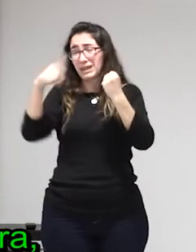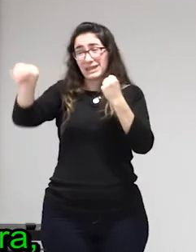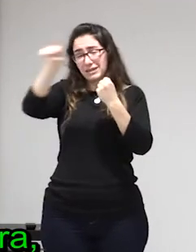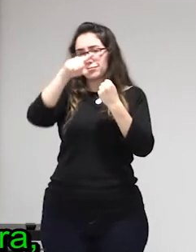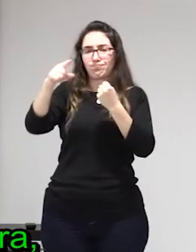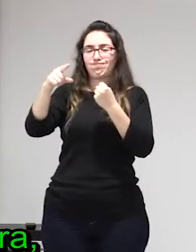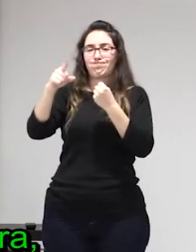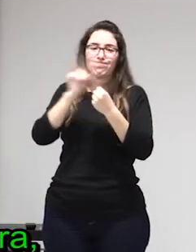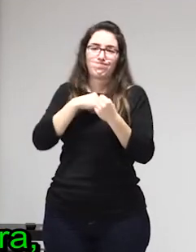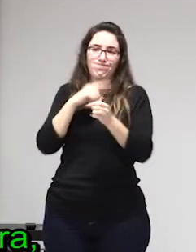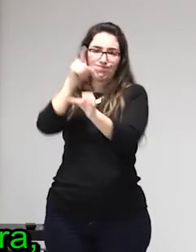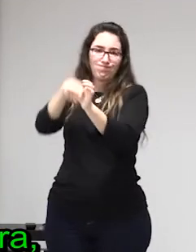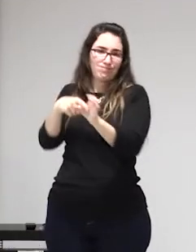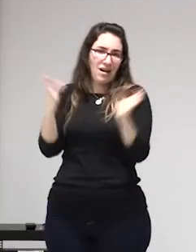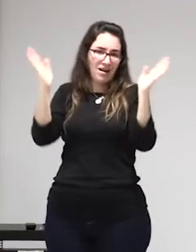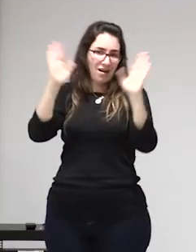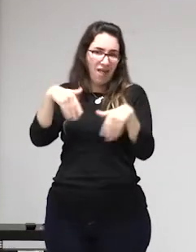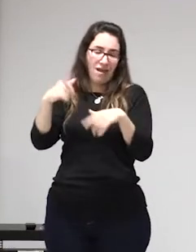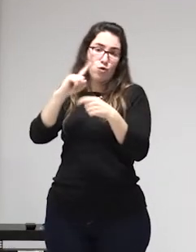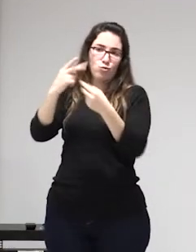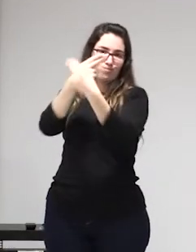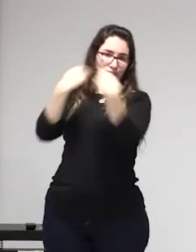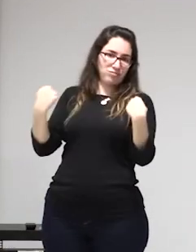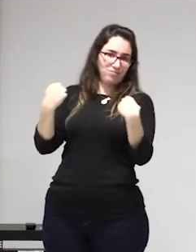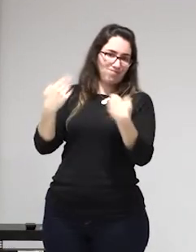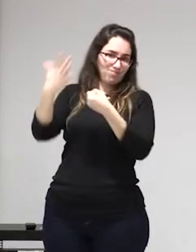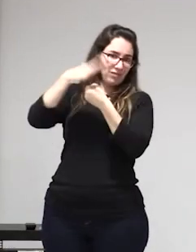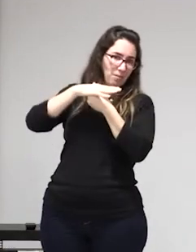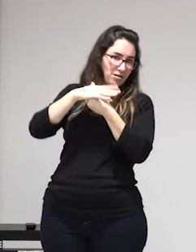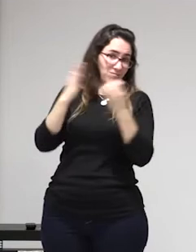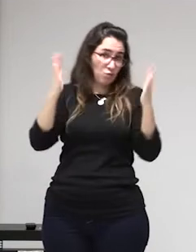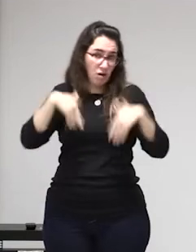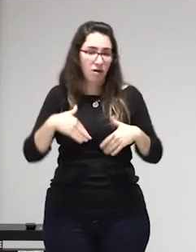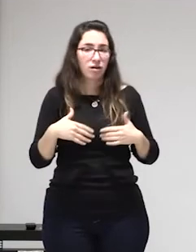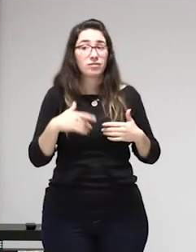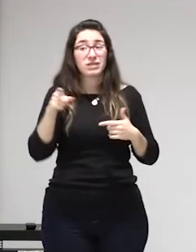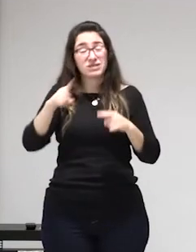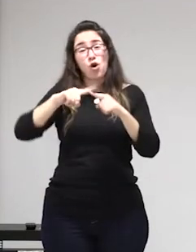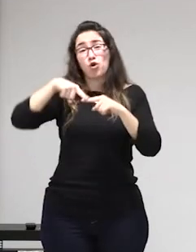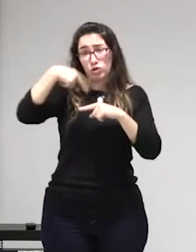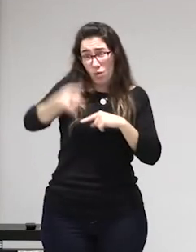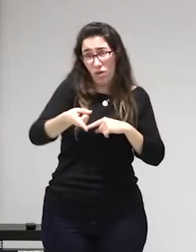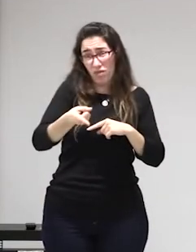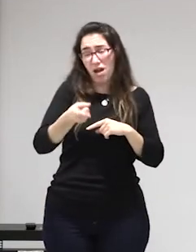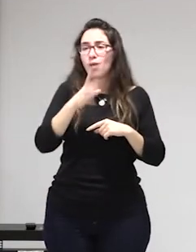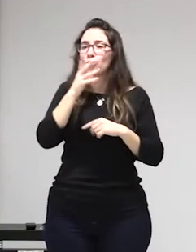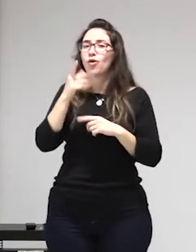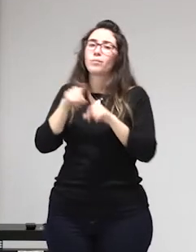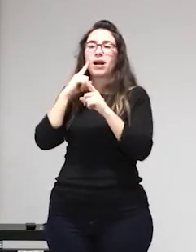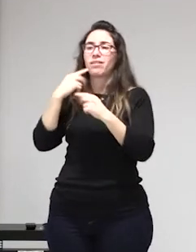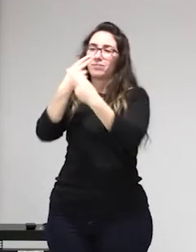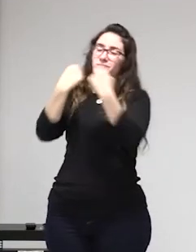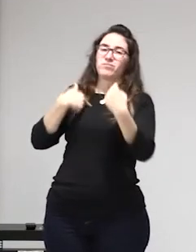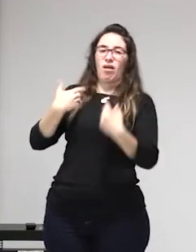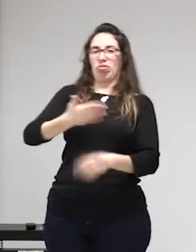considero que desde hace unos años hasta ahora el movimiento pro derechos si que ha ido trabajando bastante y ha abierto muchísimos espacios pues ya